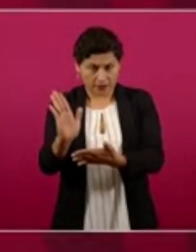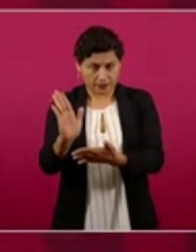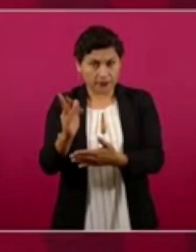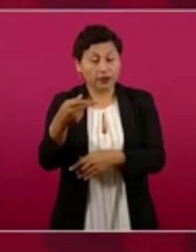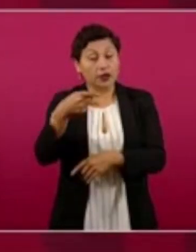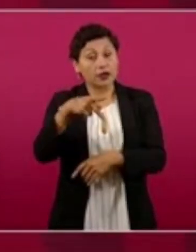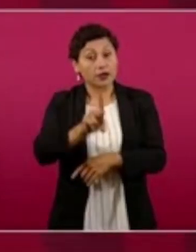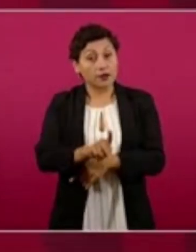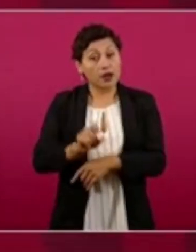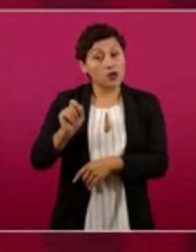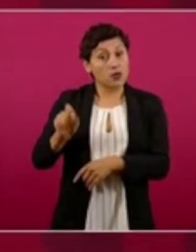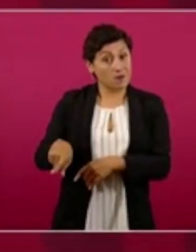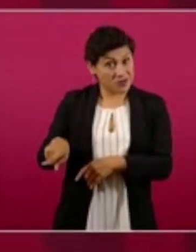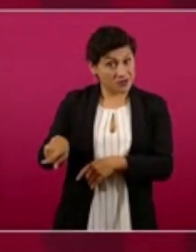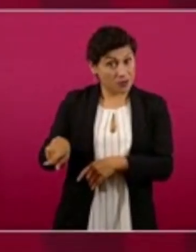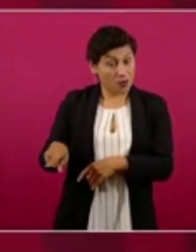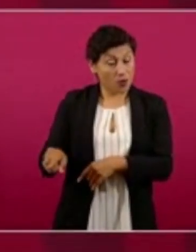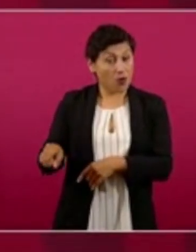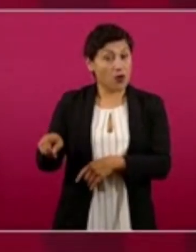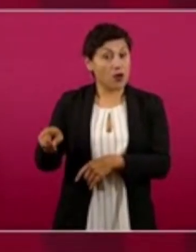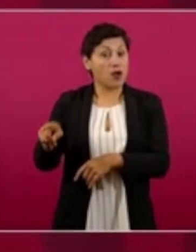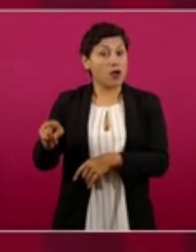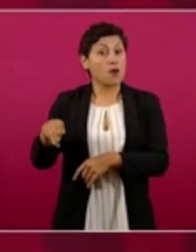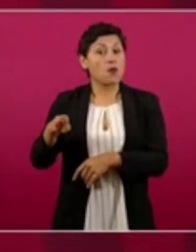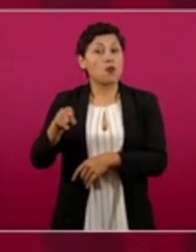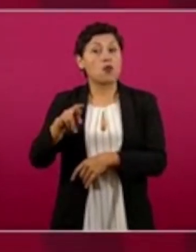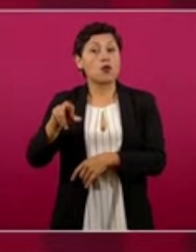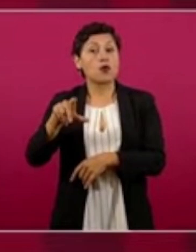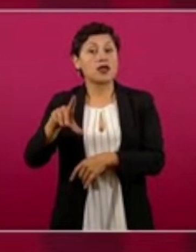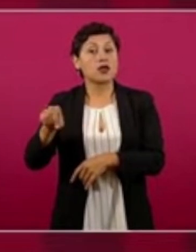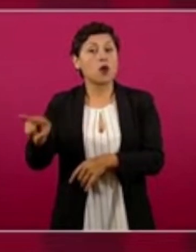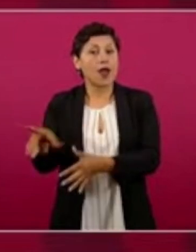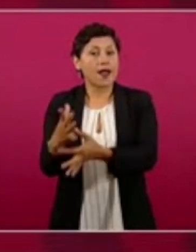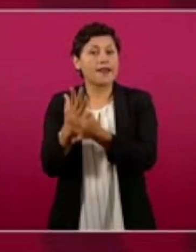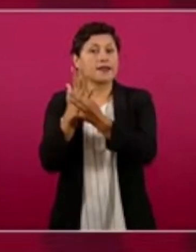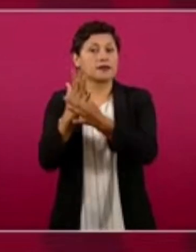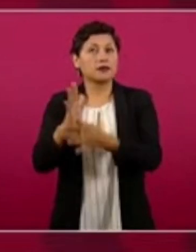se inculpa,